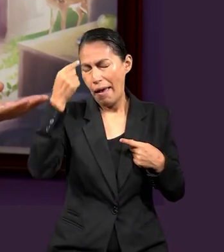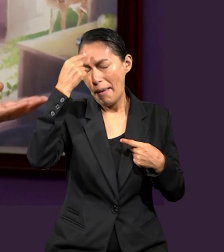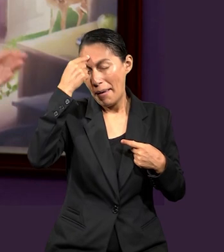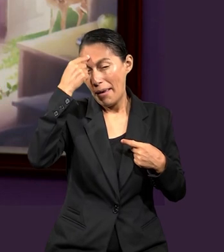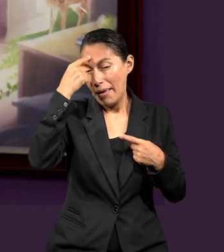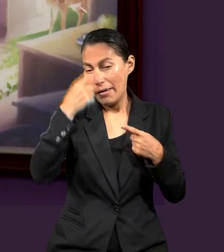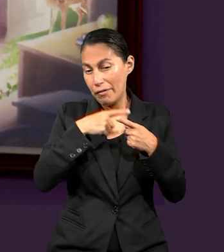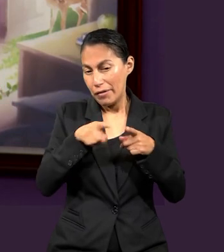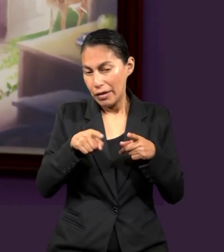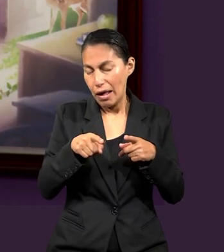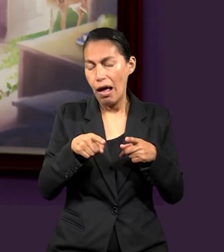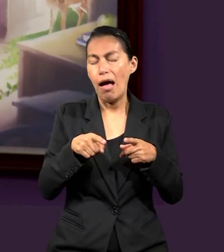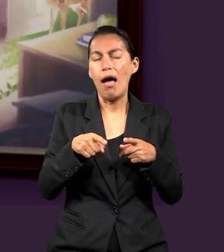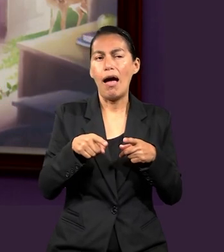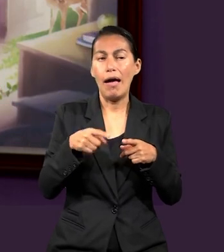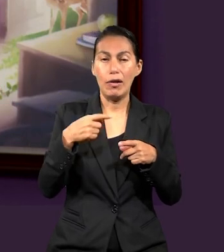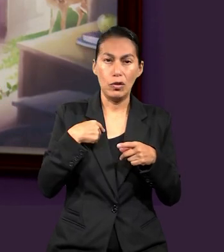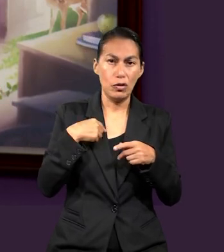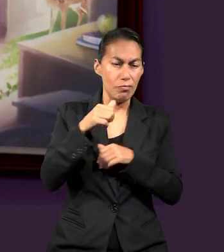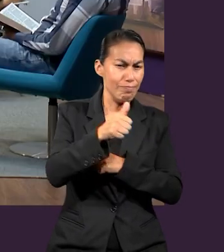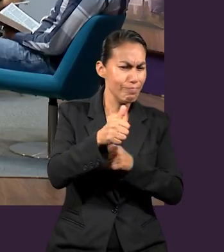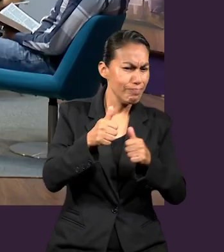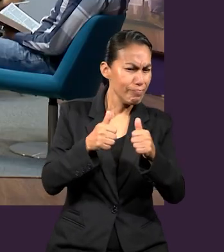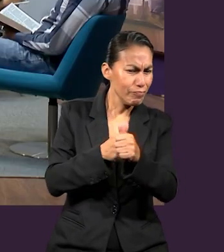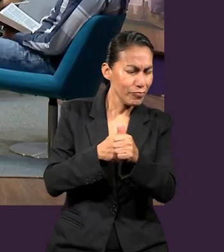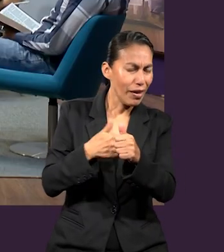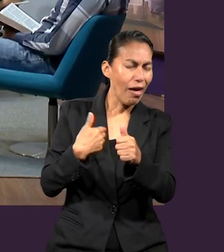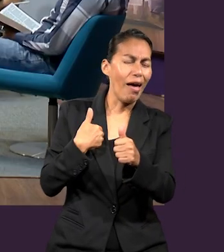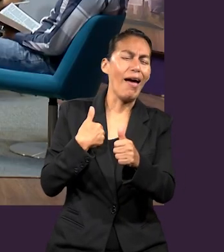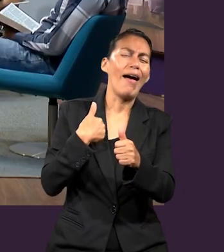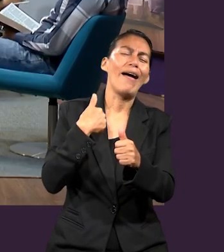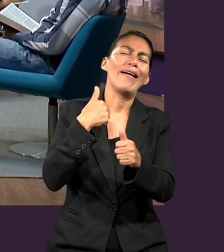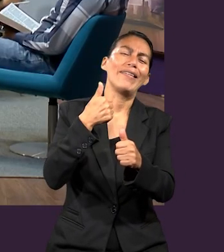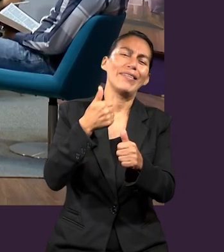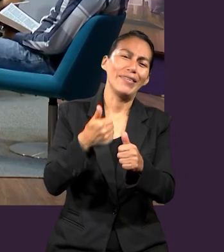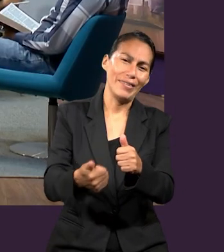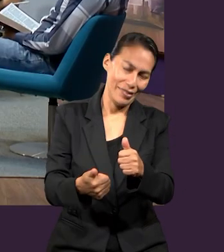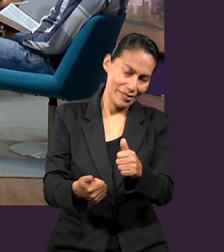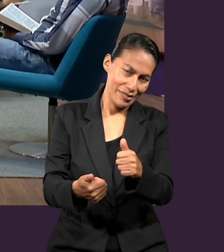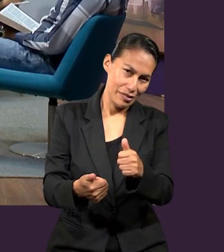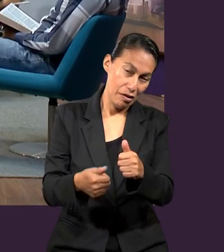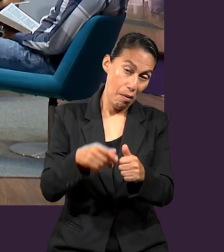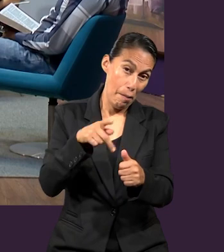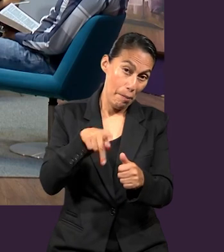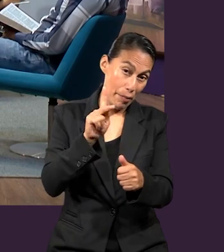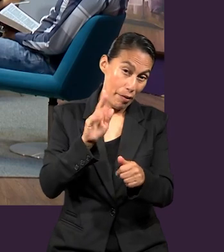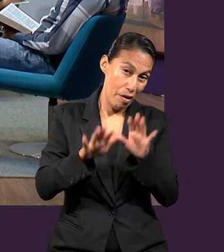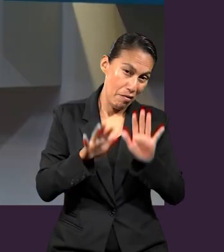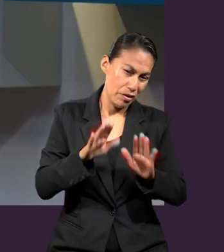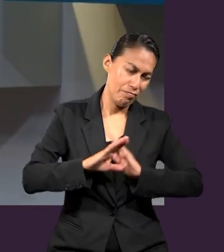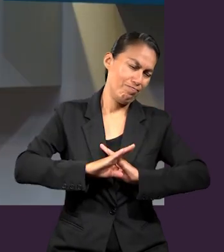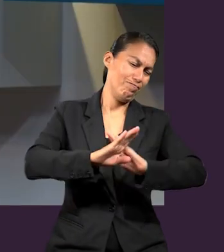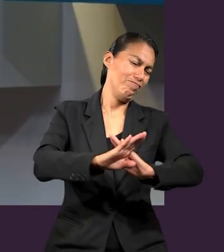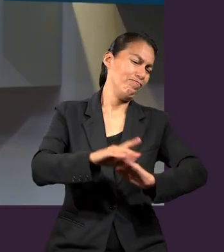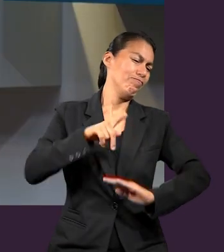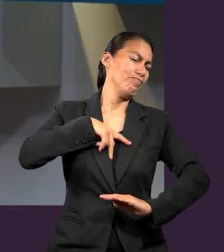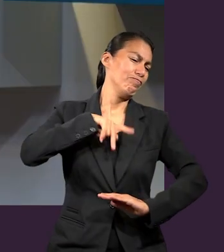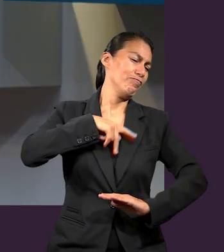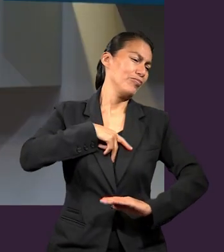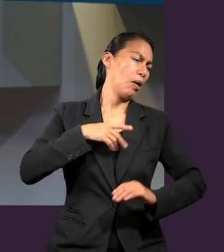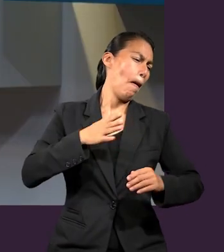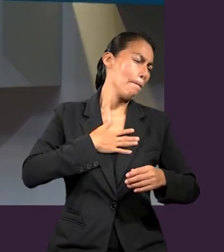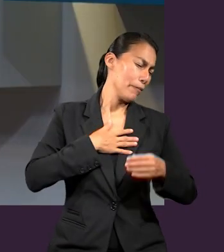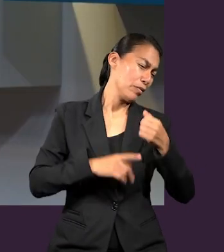su lado. Y entonces a veces eso también es importante para nosotros. Sí, entonces es de familiarizarse con quien